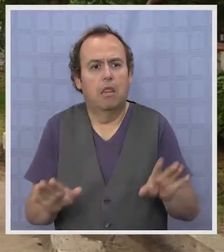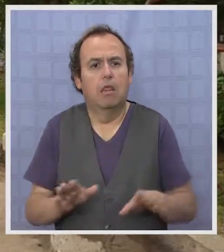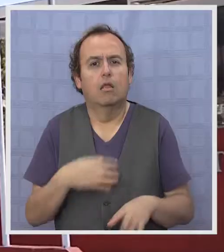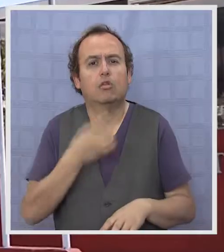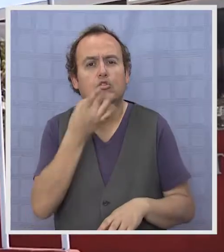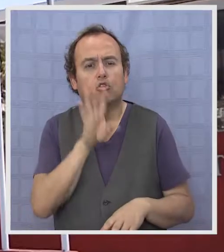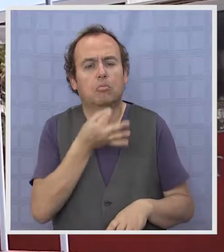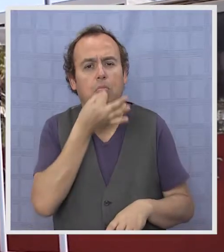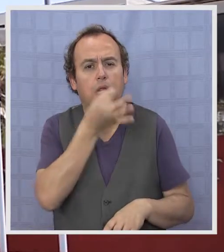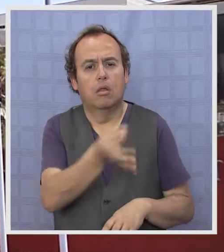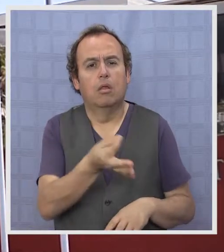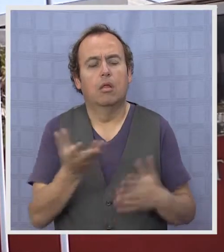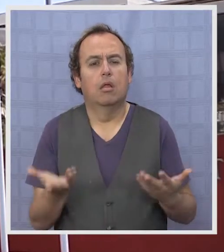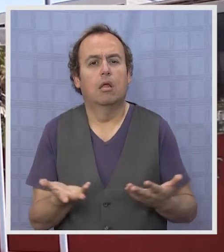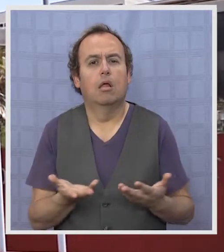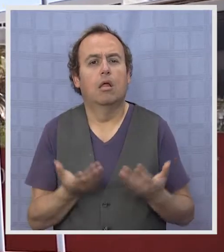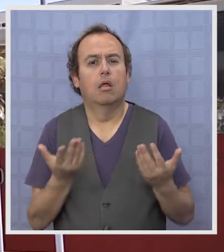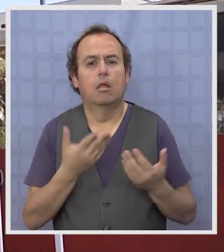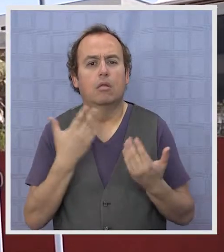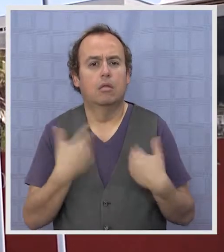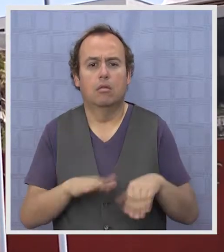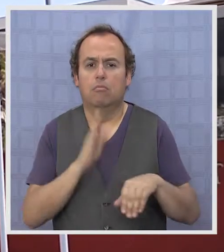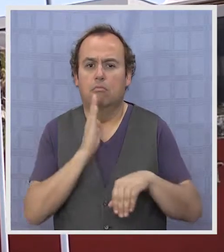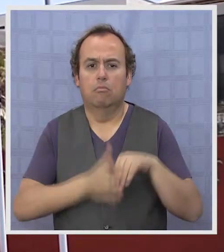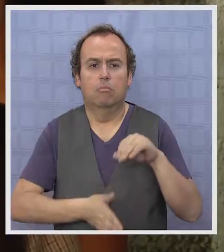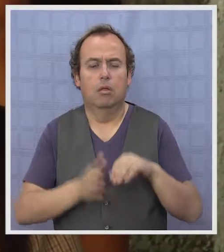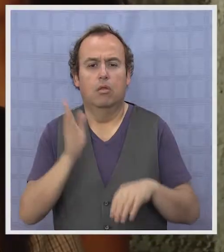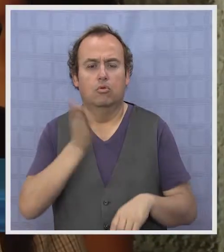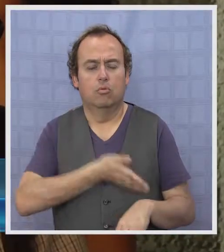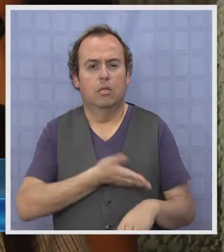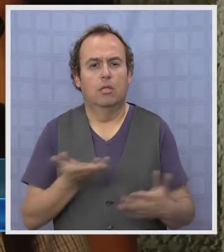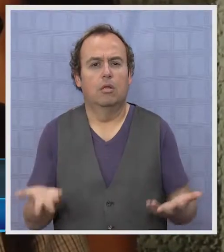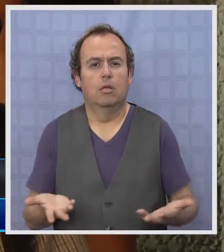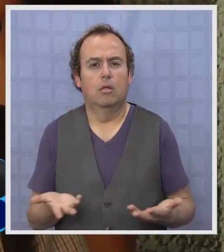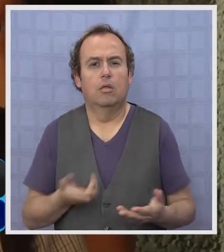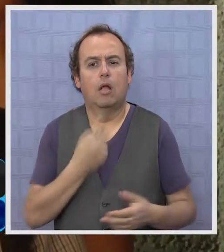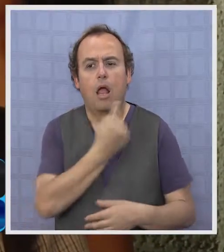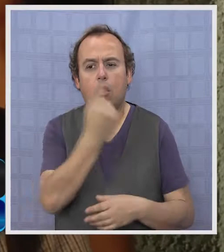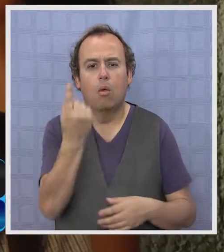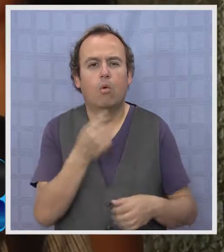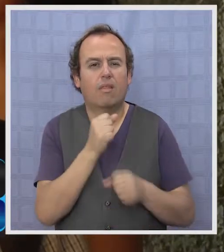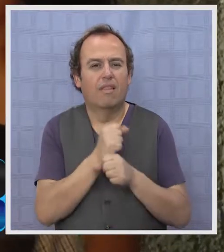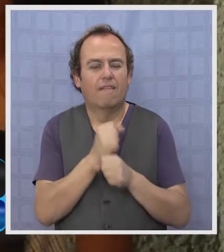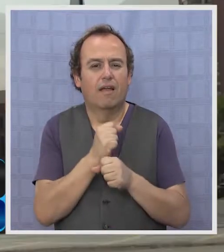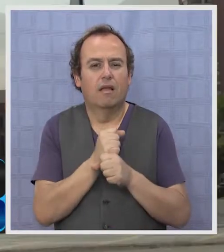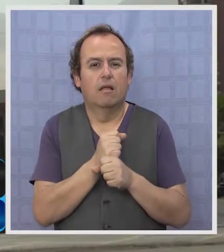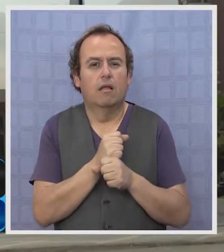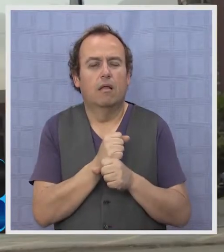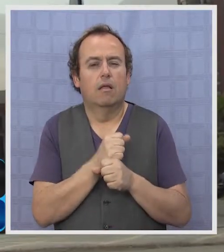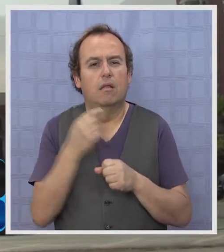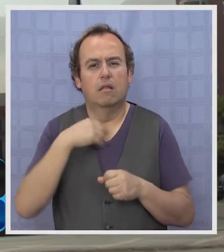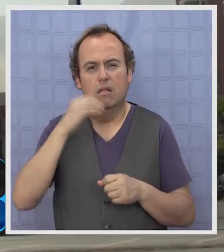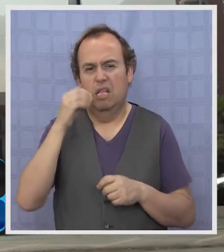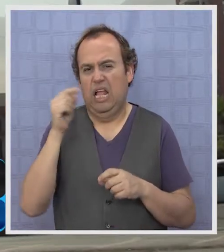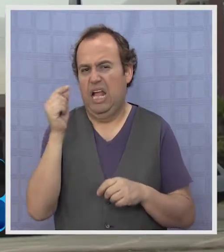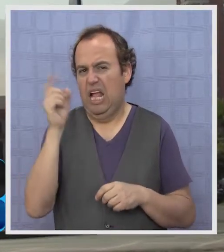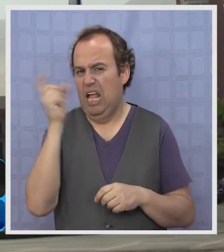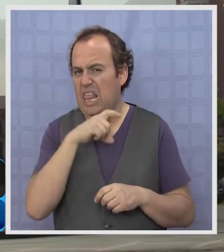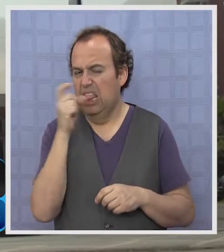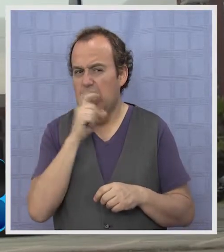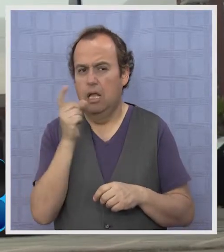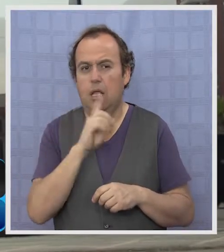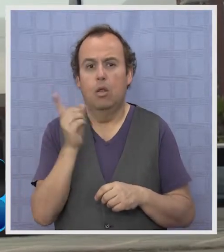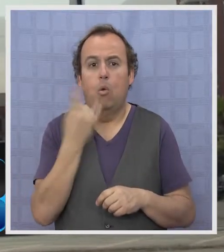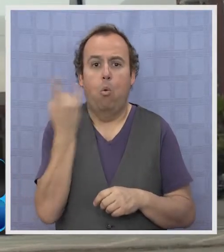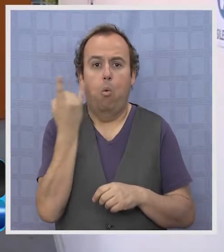se les señala a los colegas de que se suprime su cargo. Guerrero critica la situación, aunque reconoce que la universidad no